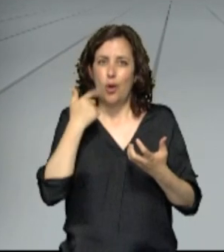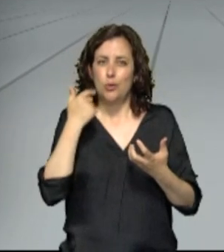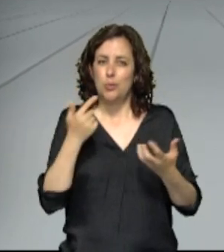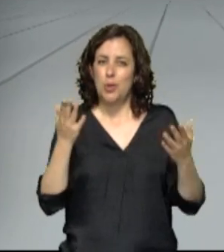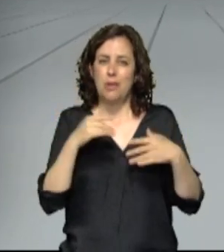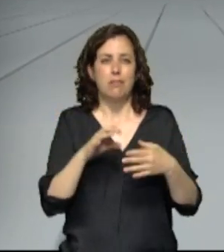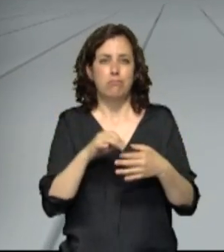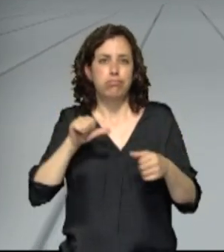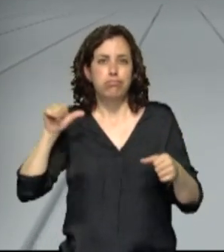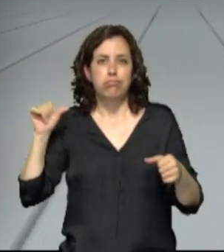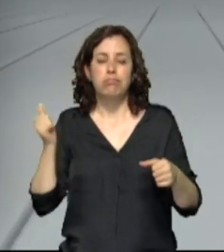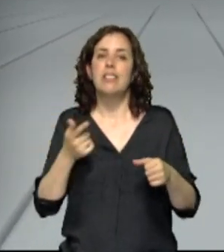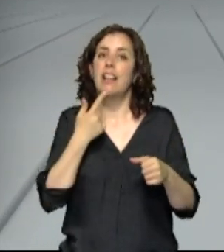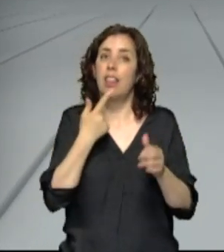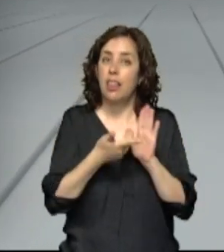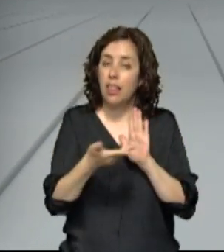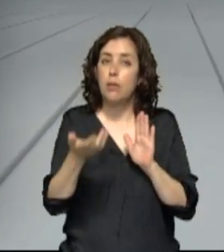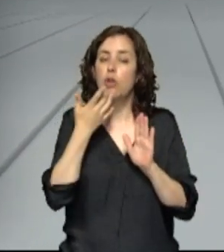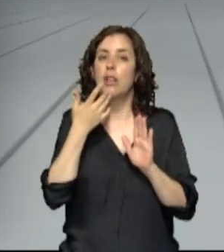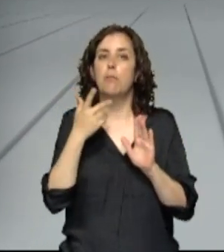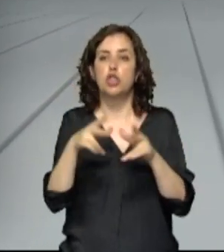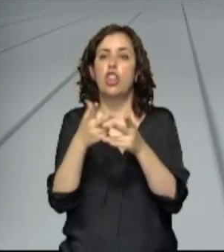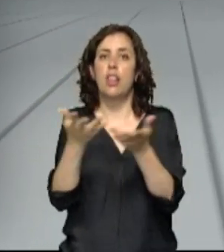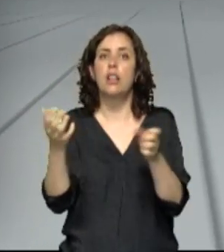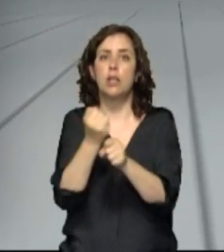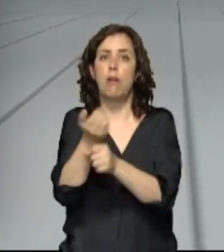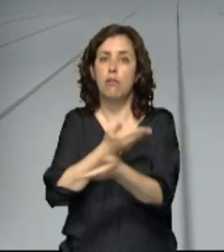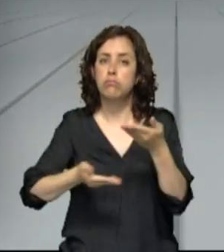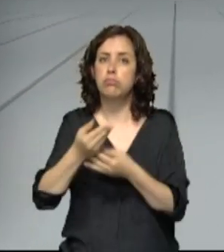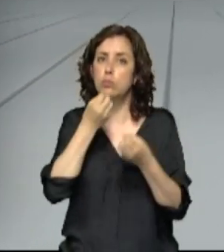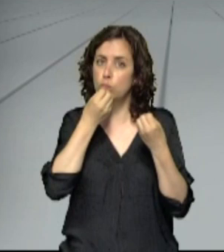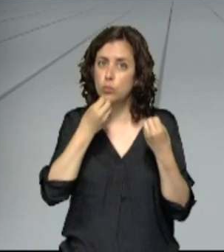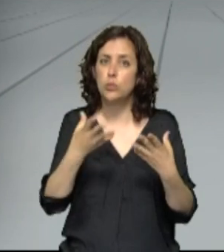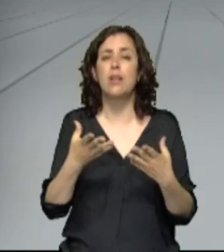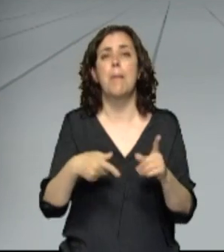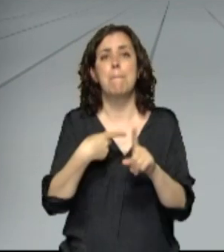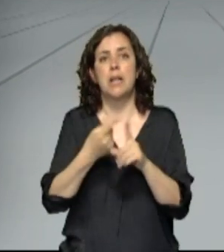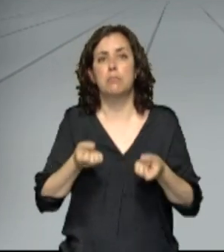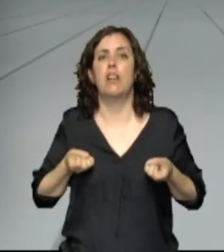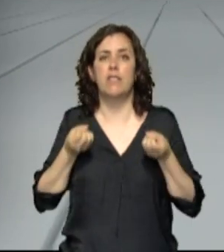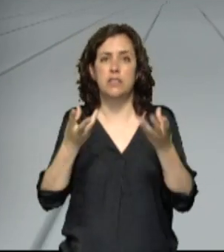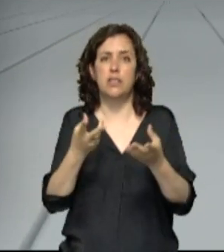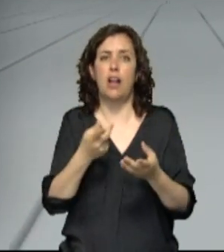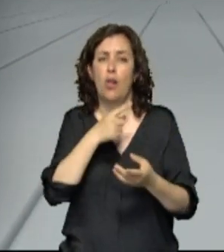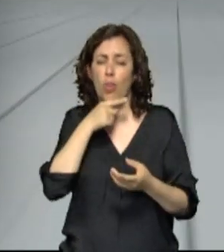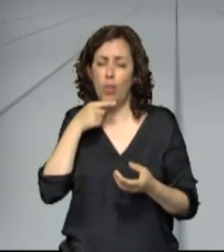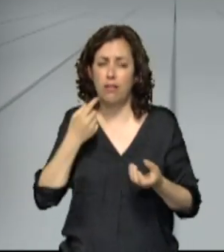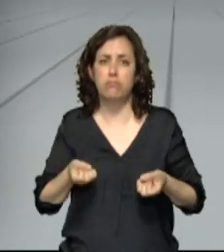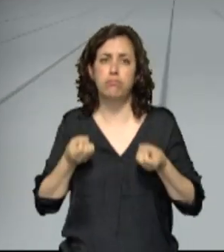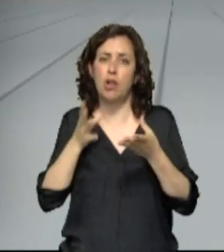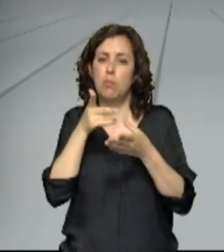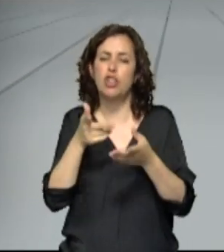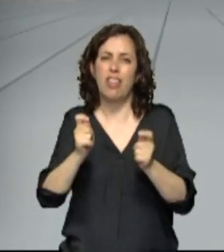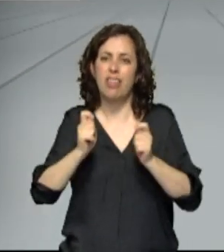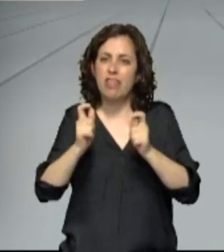que es bueno que la sociedad que trabaja junta por el bien común pueda manifestar también junta su dolor, porque es, dice, digno consolidar los vínculos sociales